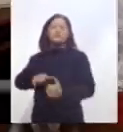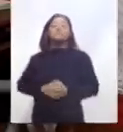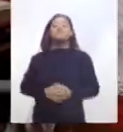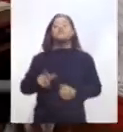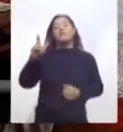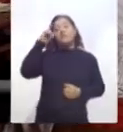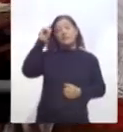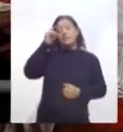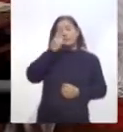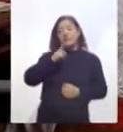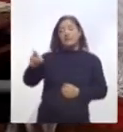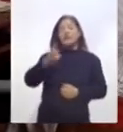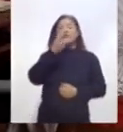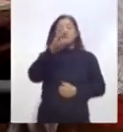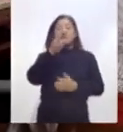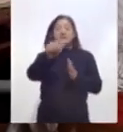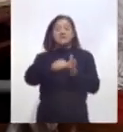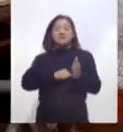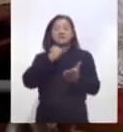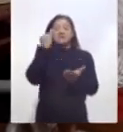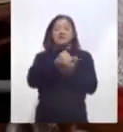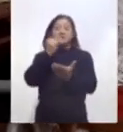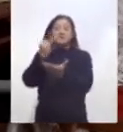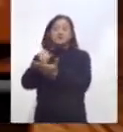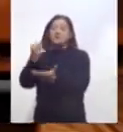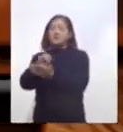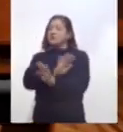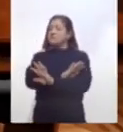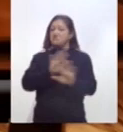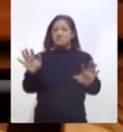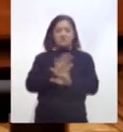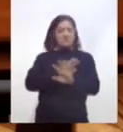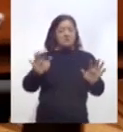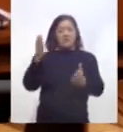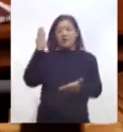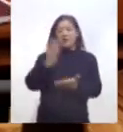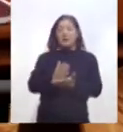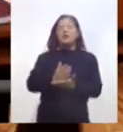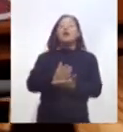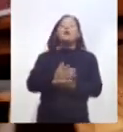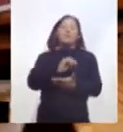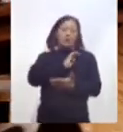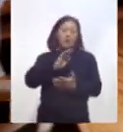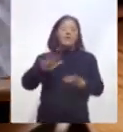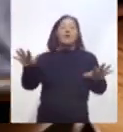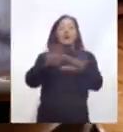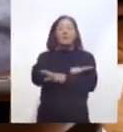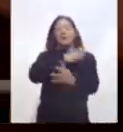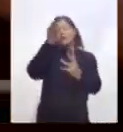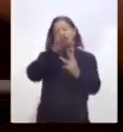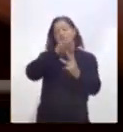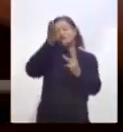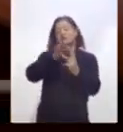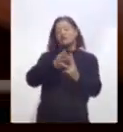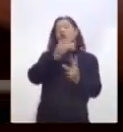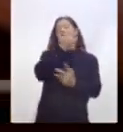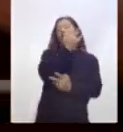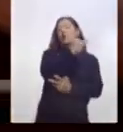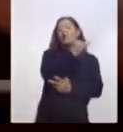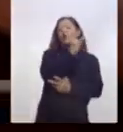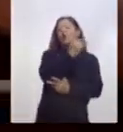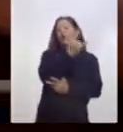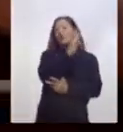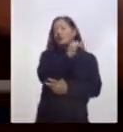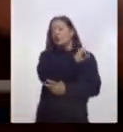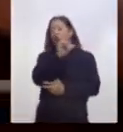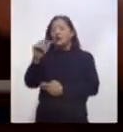determinó posponer tres meses los pagos de impuestos sobre nómina para diferirlos entre julio y diciembre de 2020, así como eliminar,